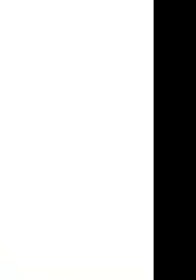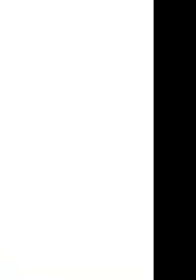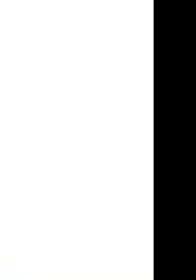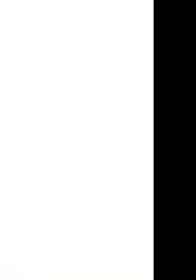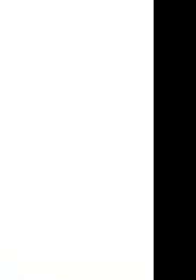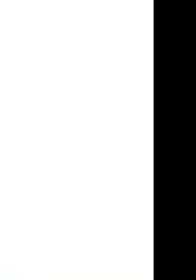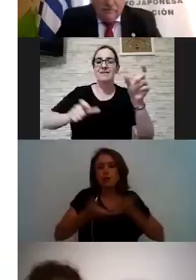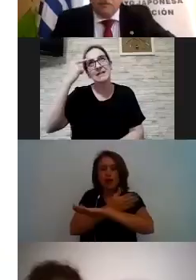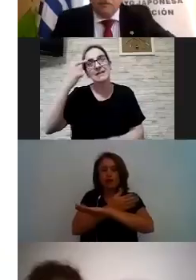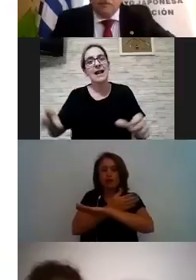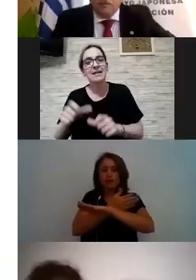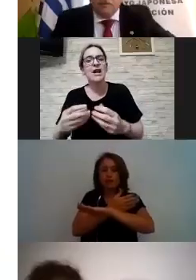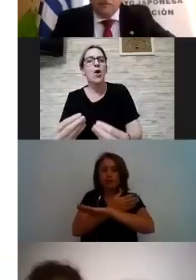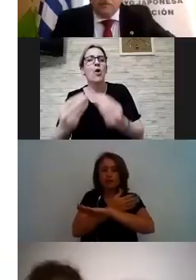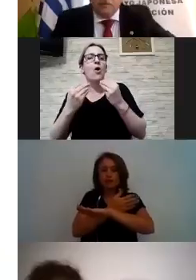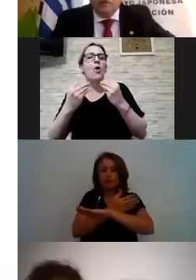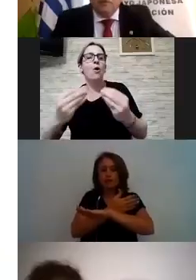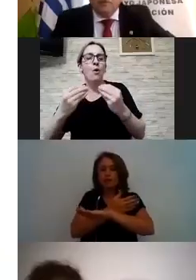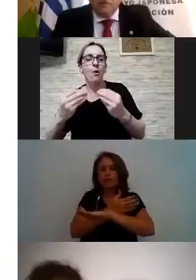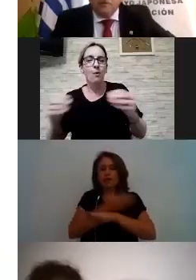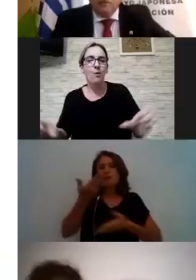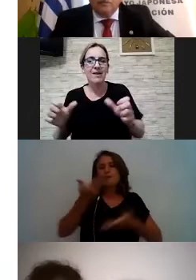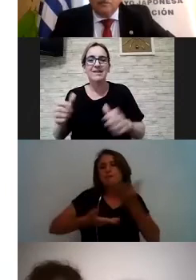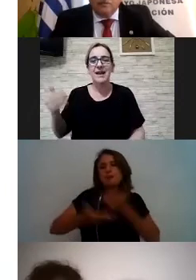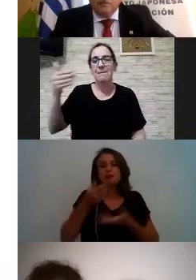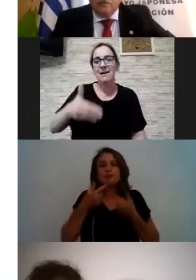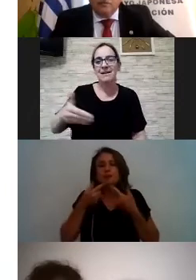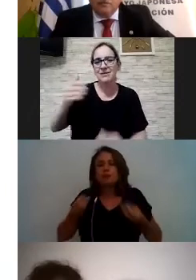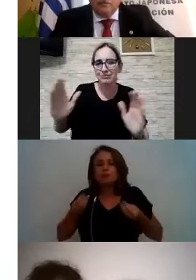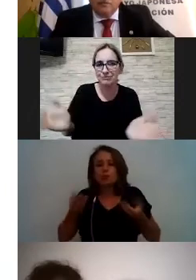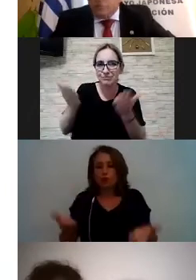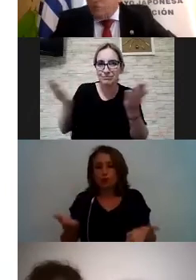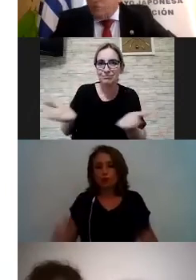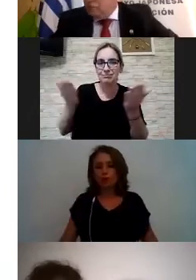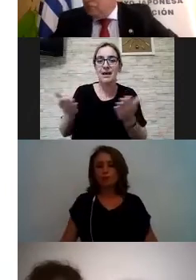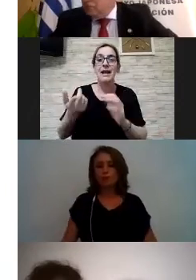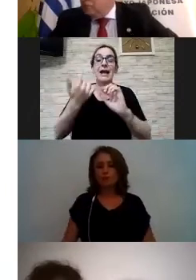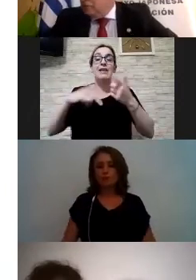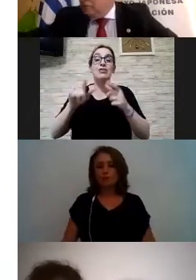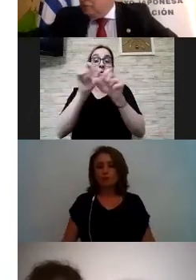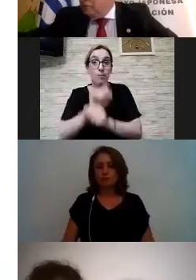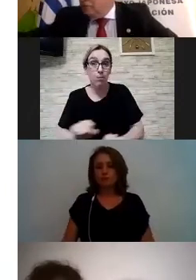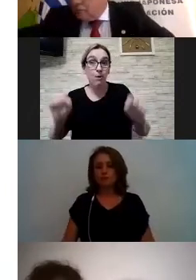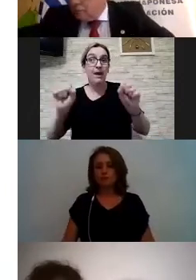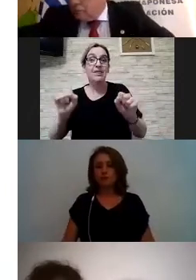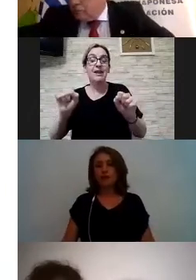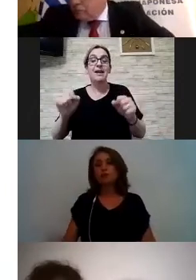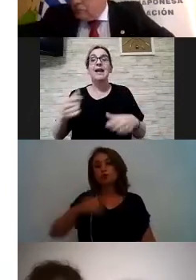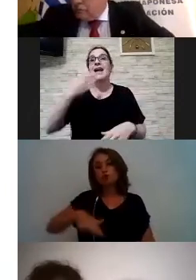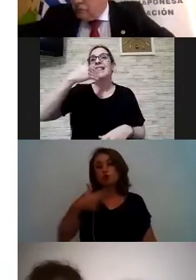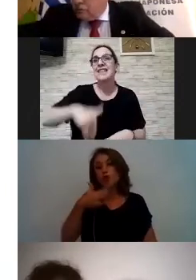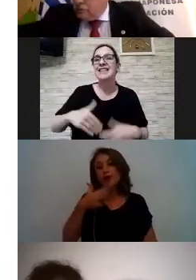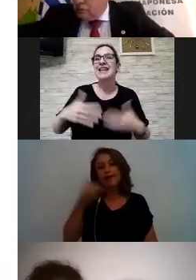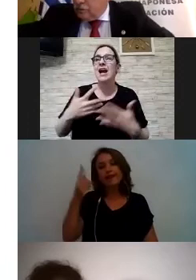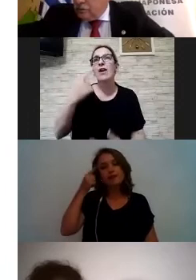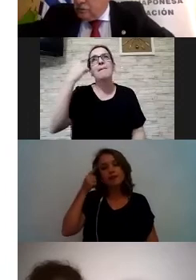es, bueno, ¿cómo lograr esa participación? Entonces, para poder entender esto y pensar un